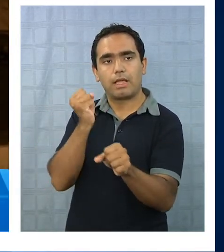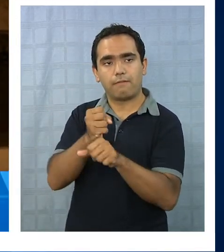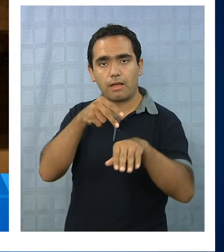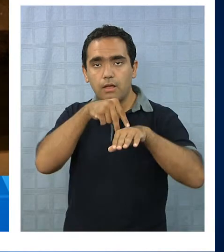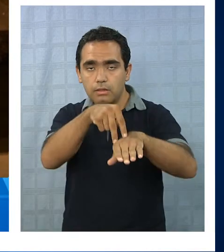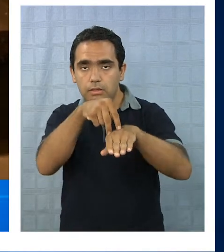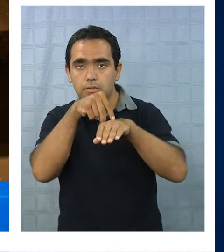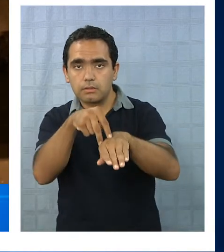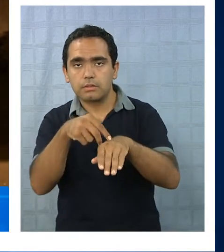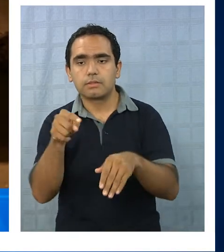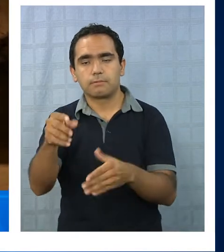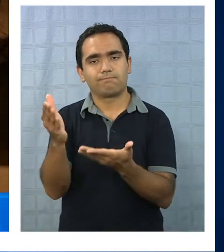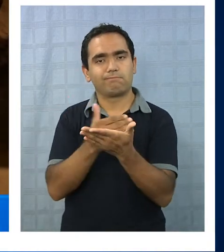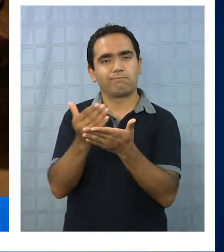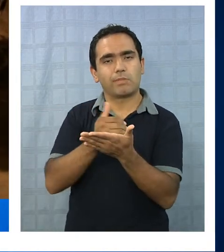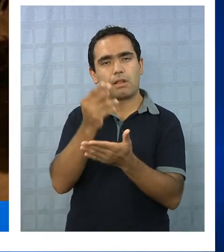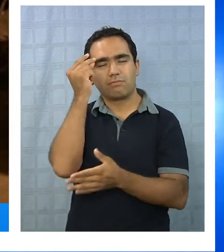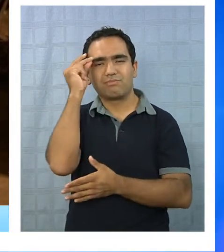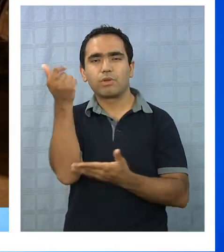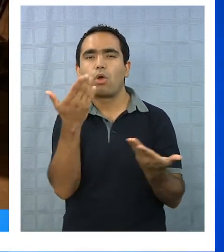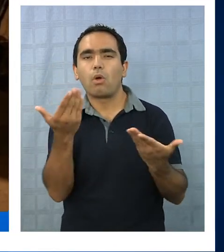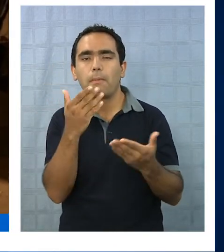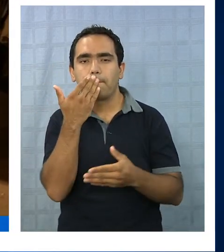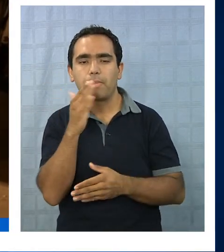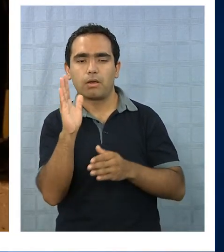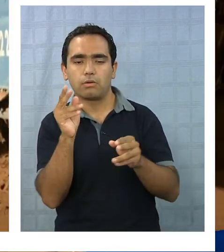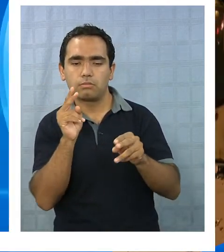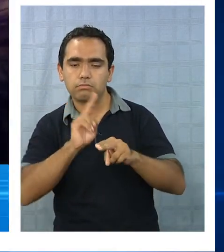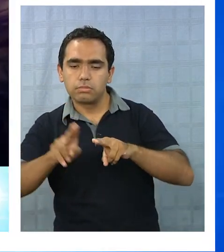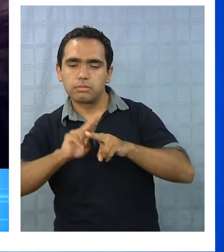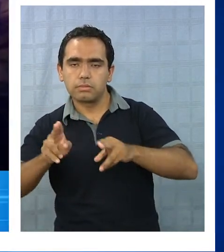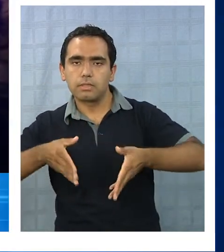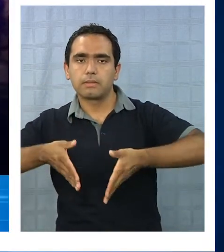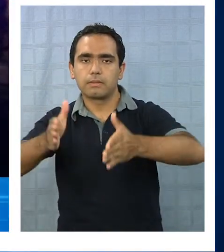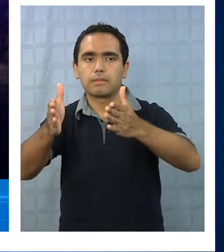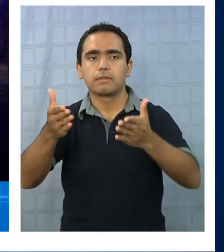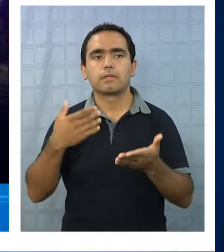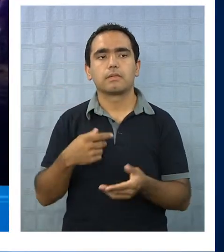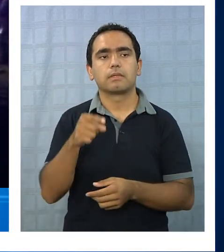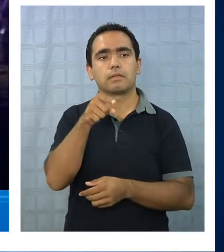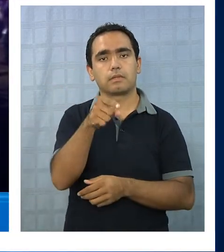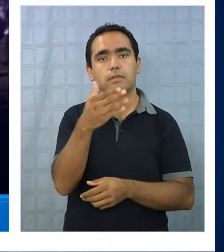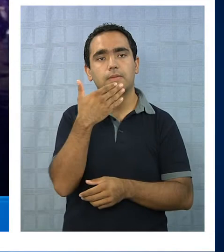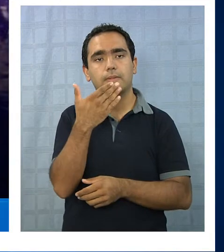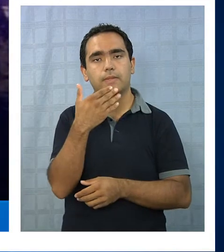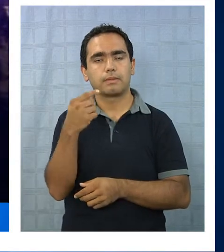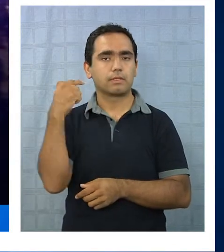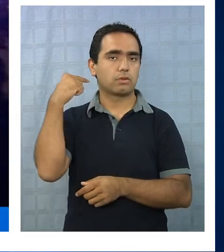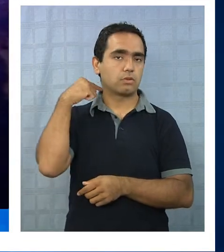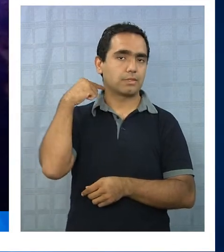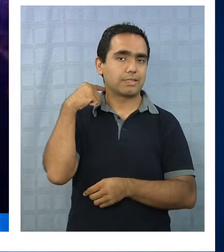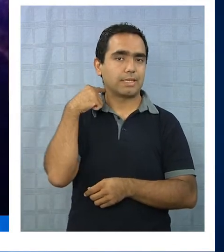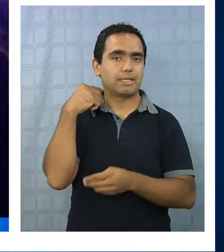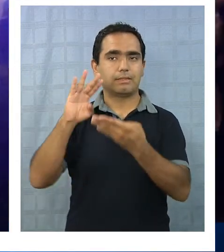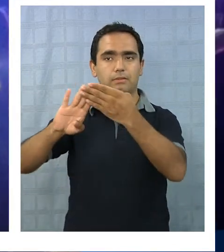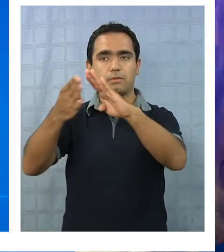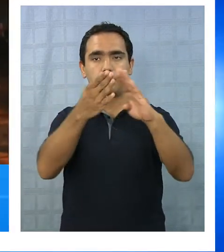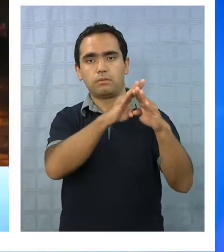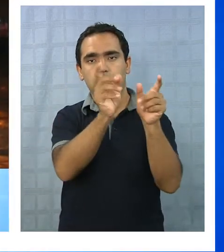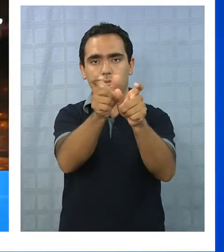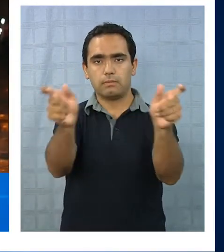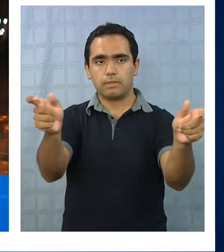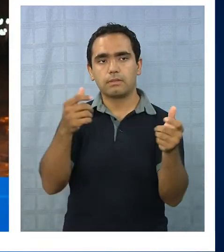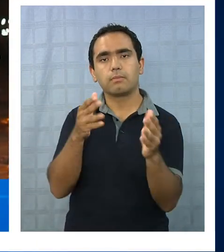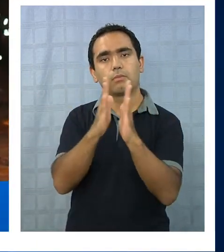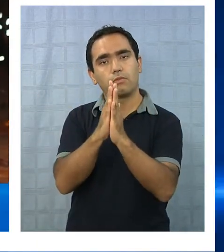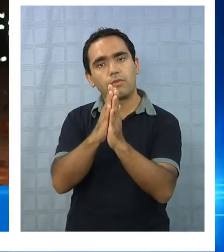Entre los aspectos está el concientizar a la comunidad en cuanto al respeto de las señalizaciones de tránsito,